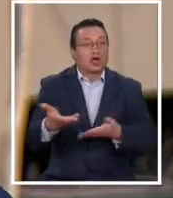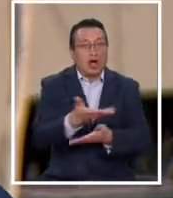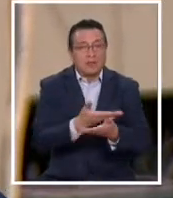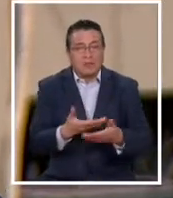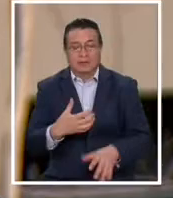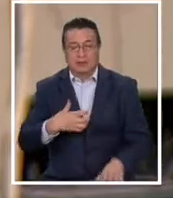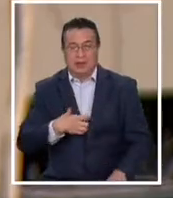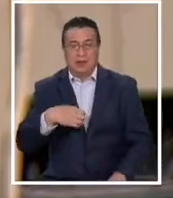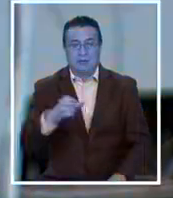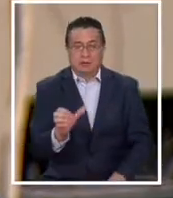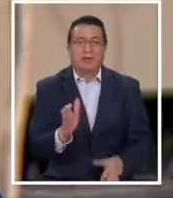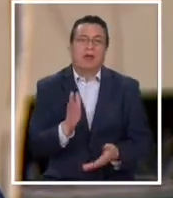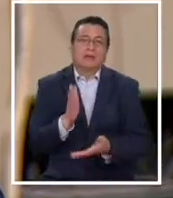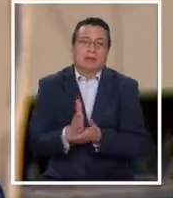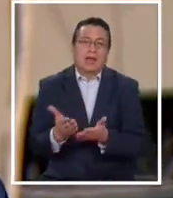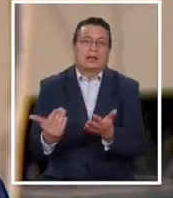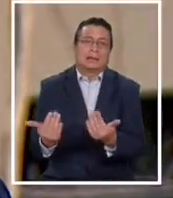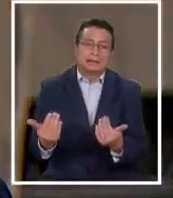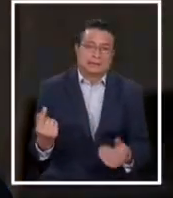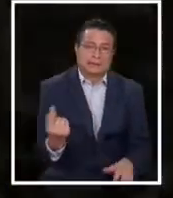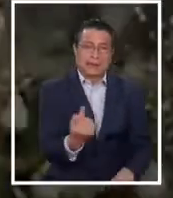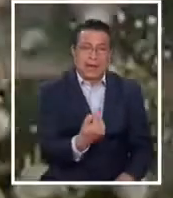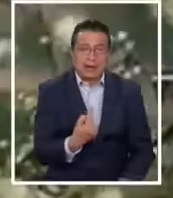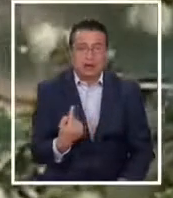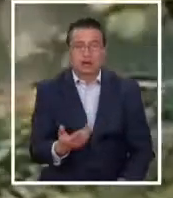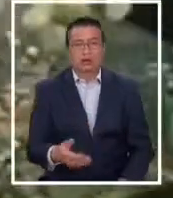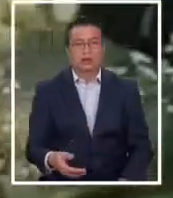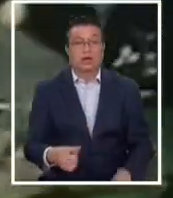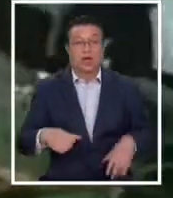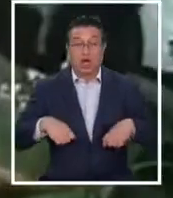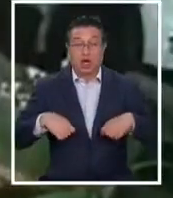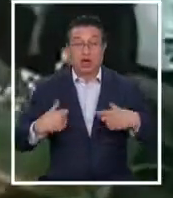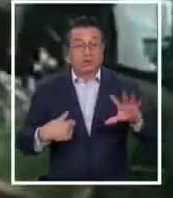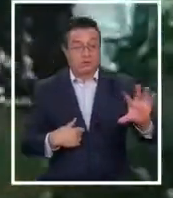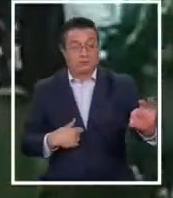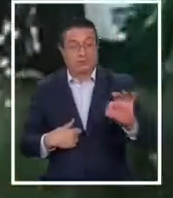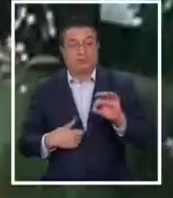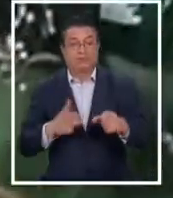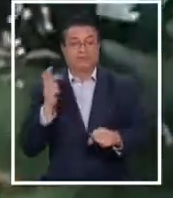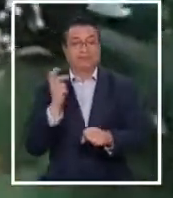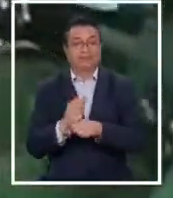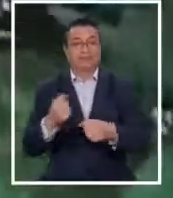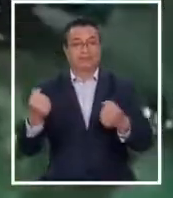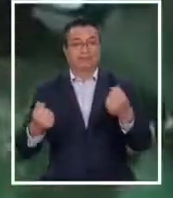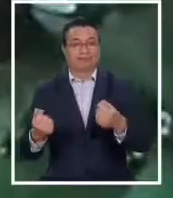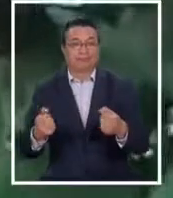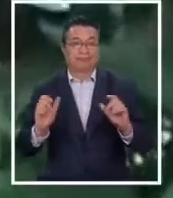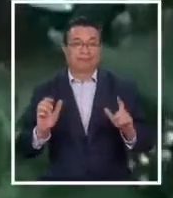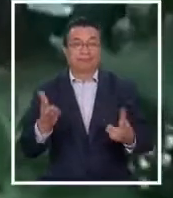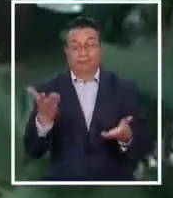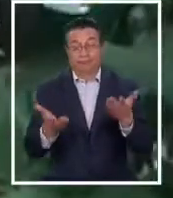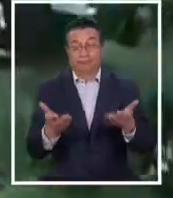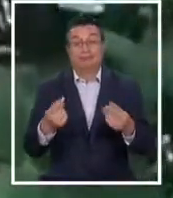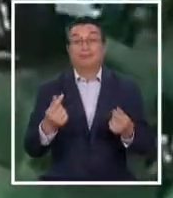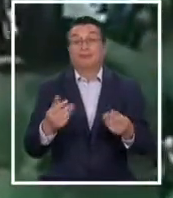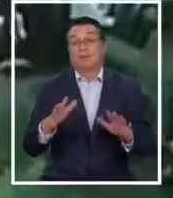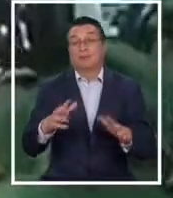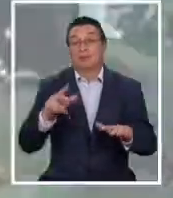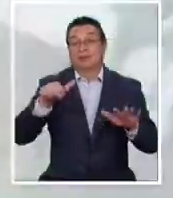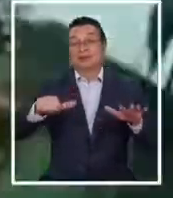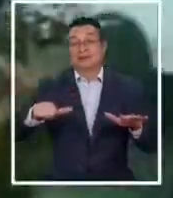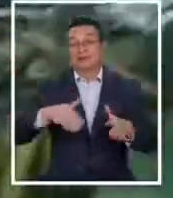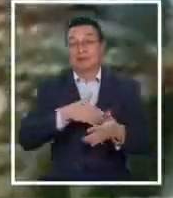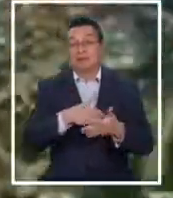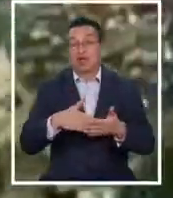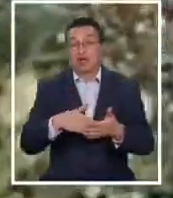empatía están necesarias dentro de todos. El joven fue formalizado por robo de vehículo motorizado, avaluado en 16 millones de